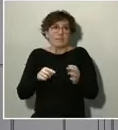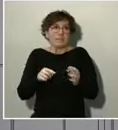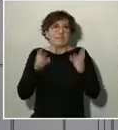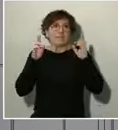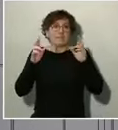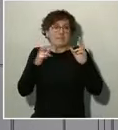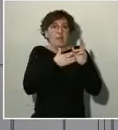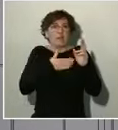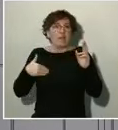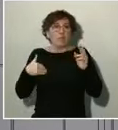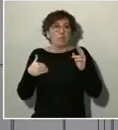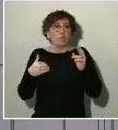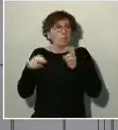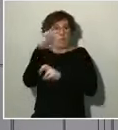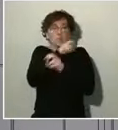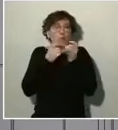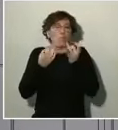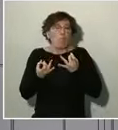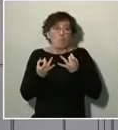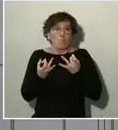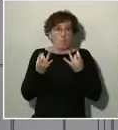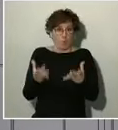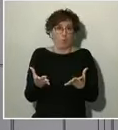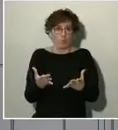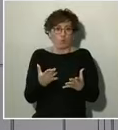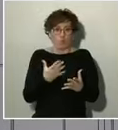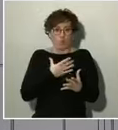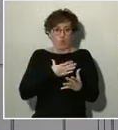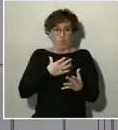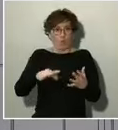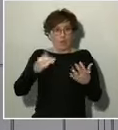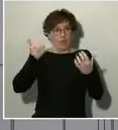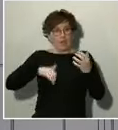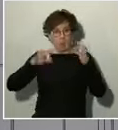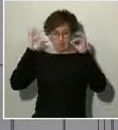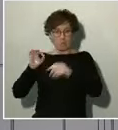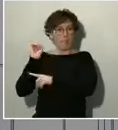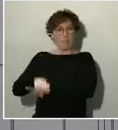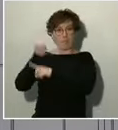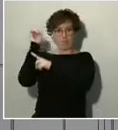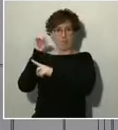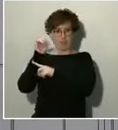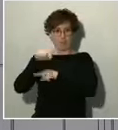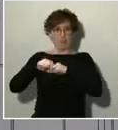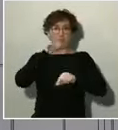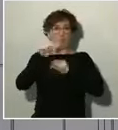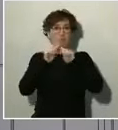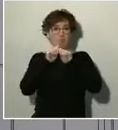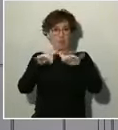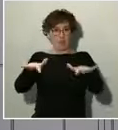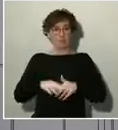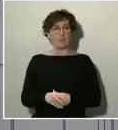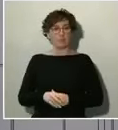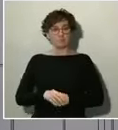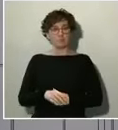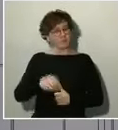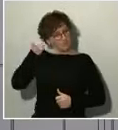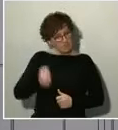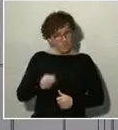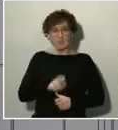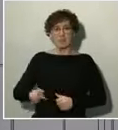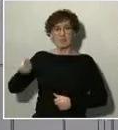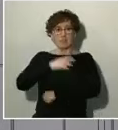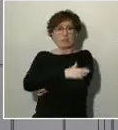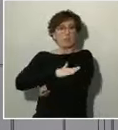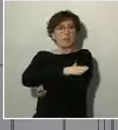que después, podamos superar esta pandemia. E insisto, el Estado es un sector muy importante de nuestra